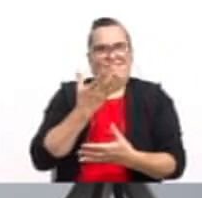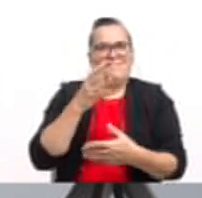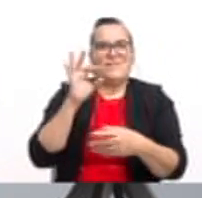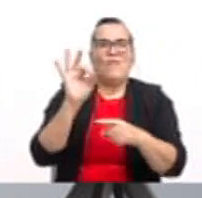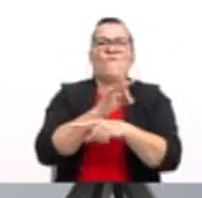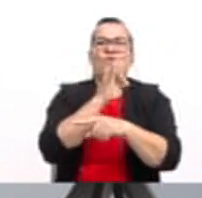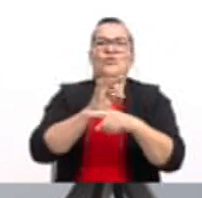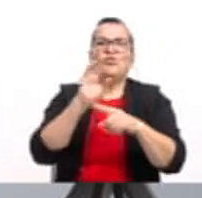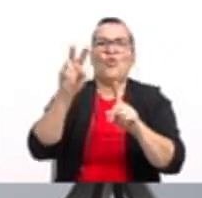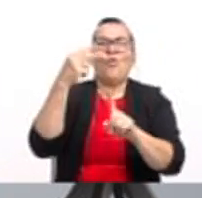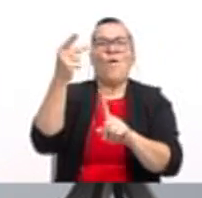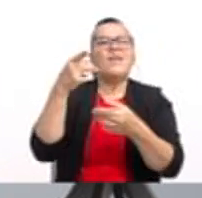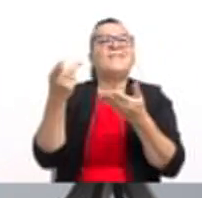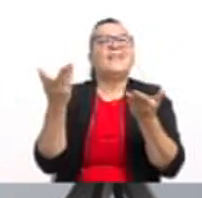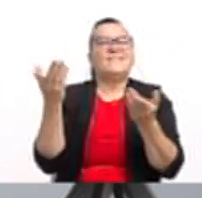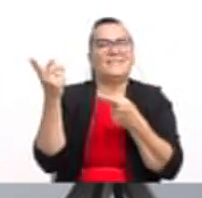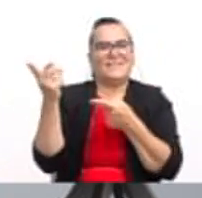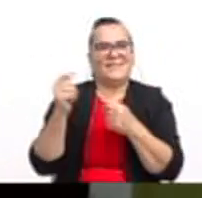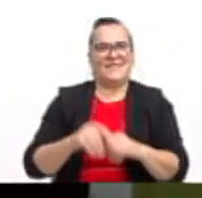función cuadrática?